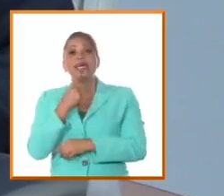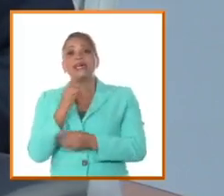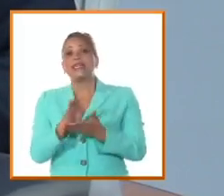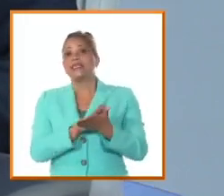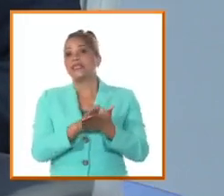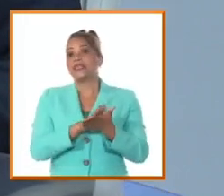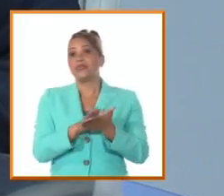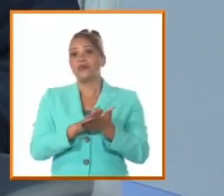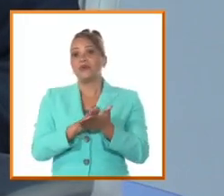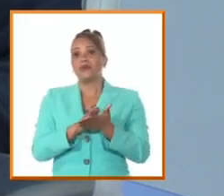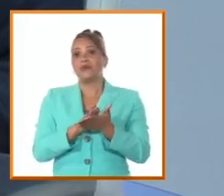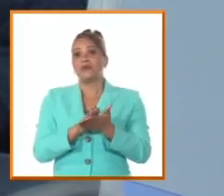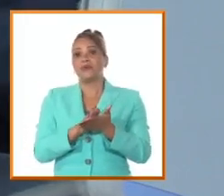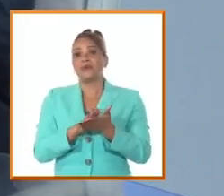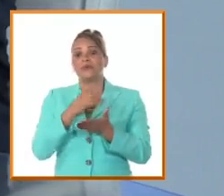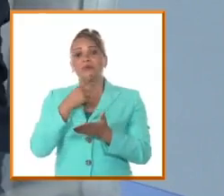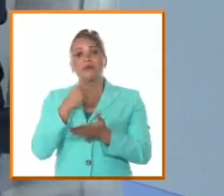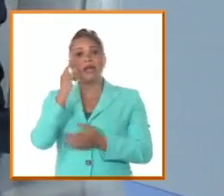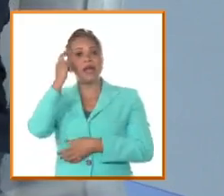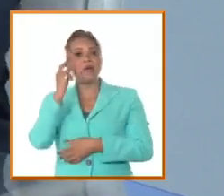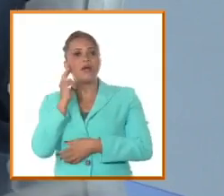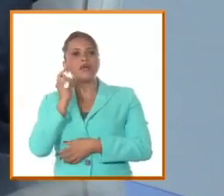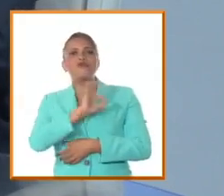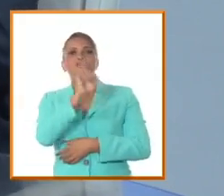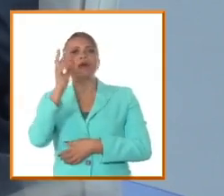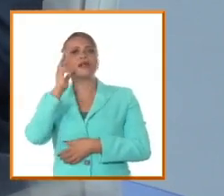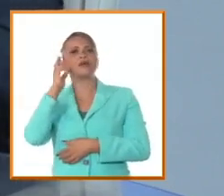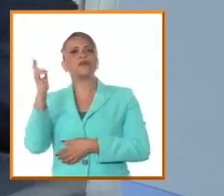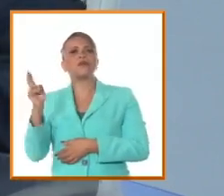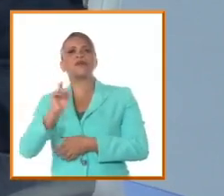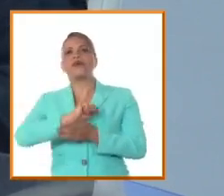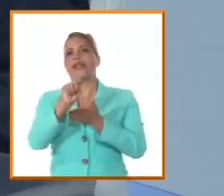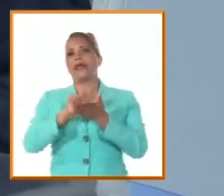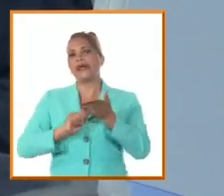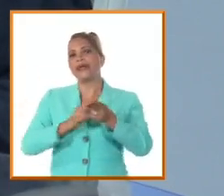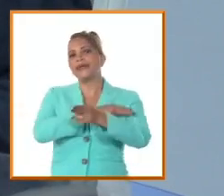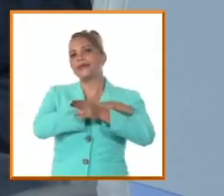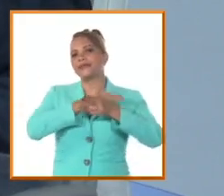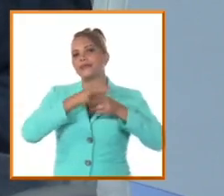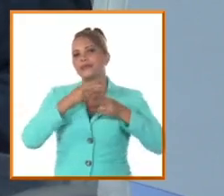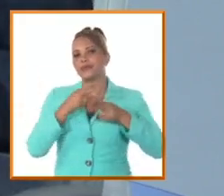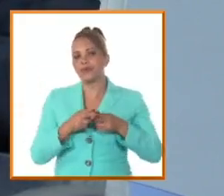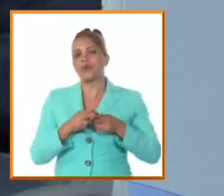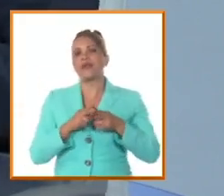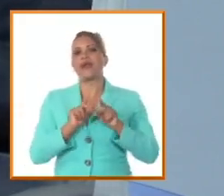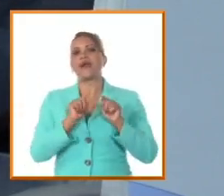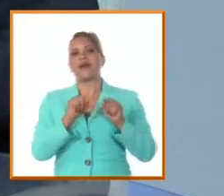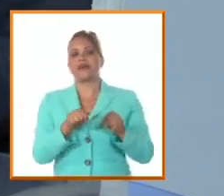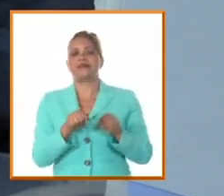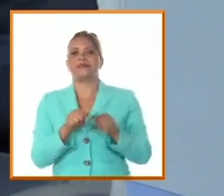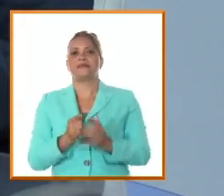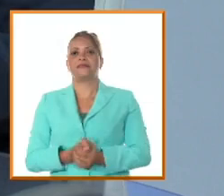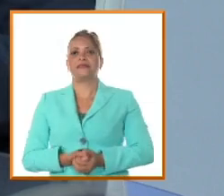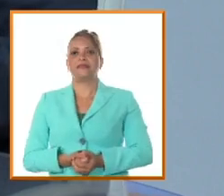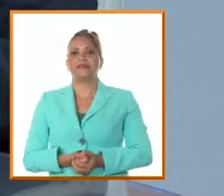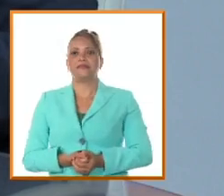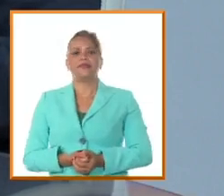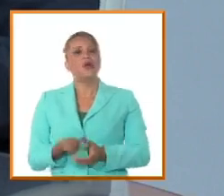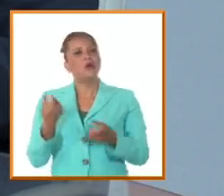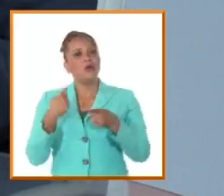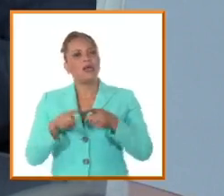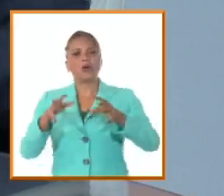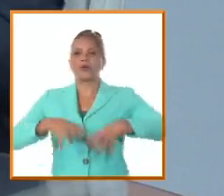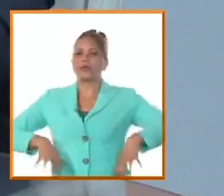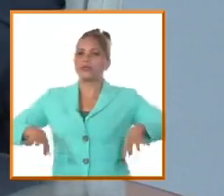parientes empezando por la viuda por su abuela recordaban que aquella leyenda hubiera podido existir entre otras cosas porque las condiciones